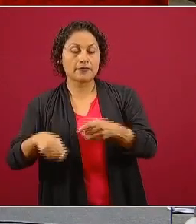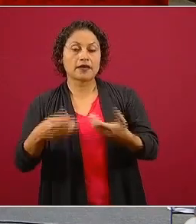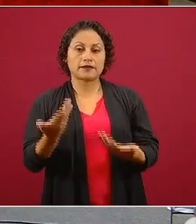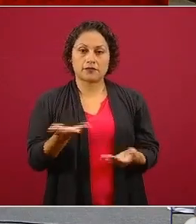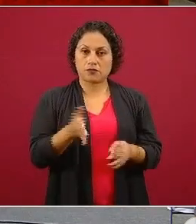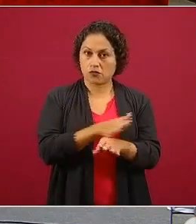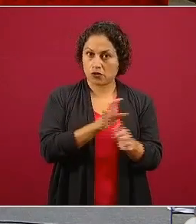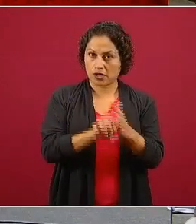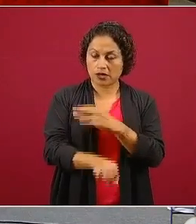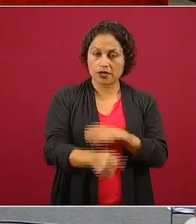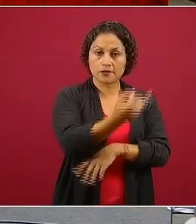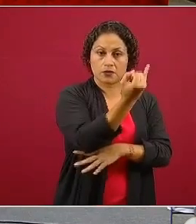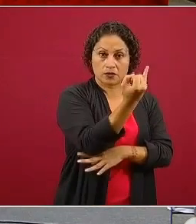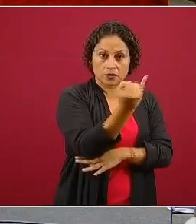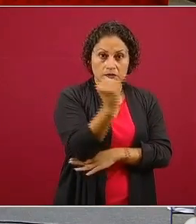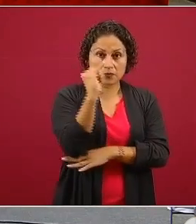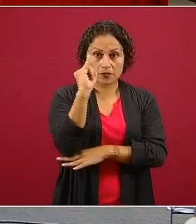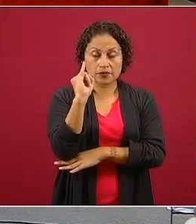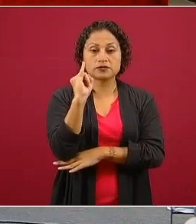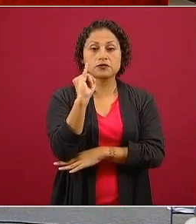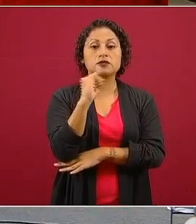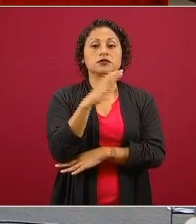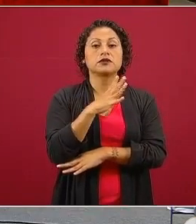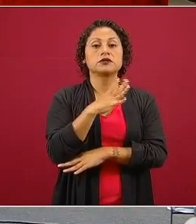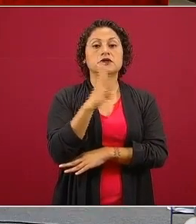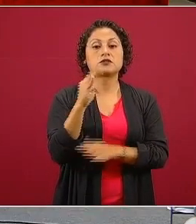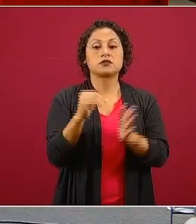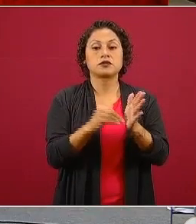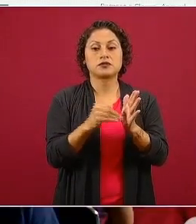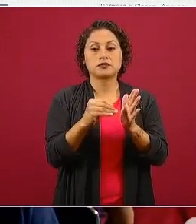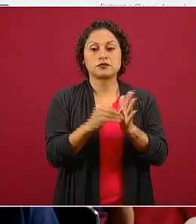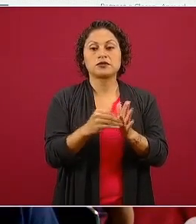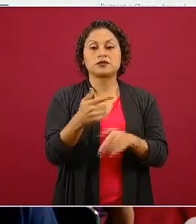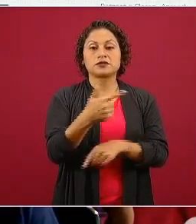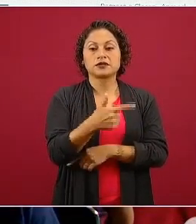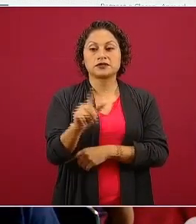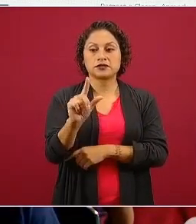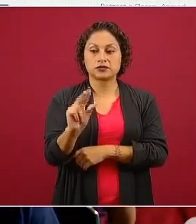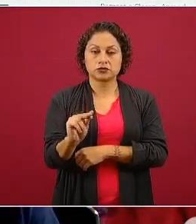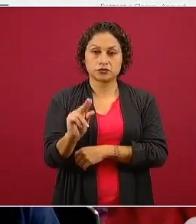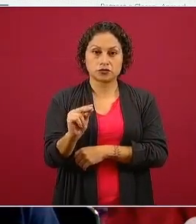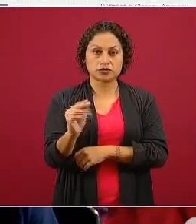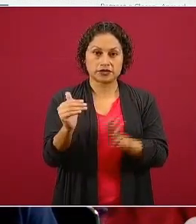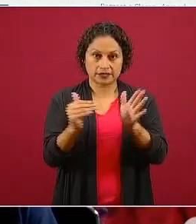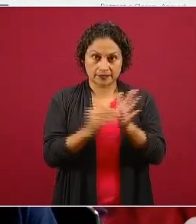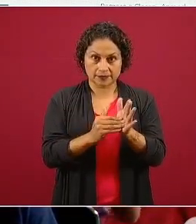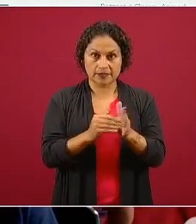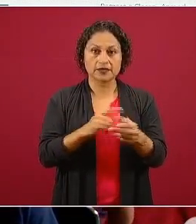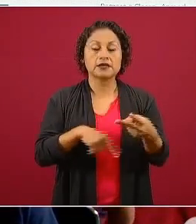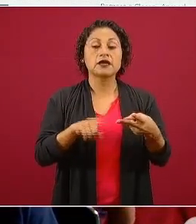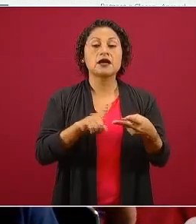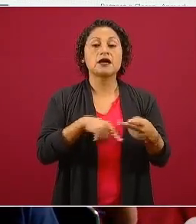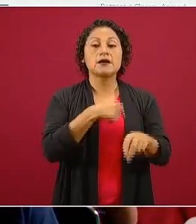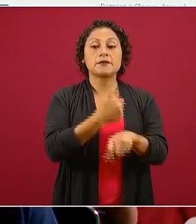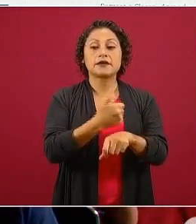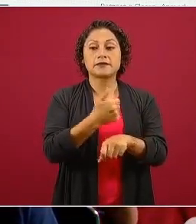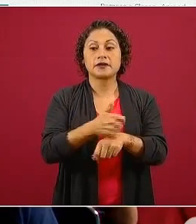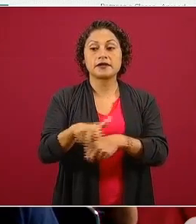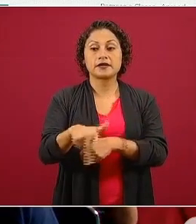tiene 4 millones 780 mil niños, primaria tiene 13 millones